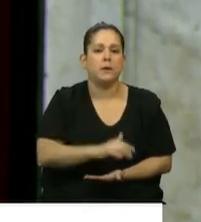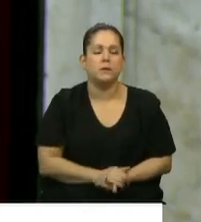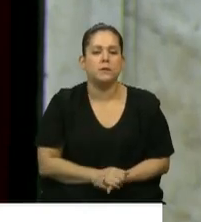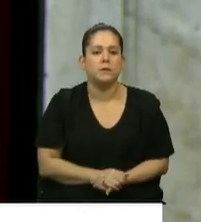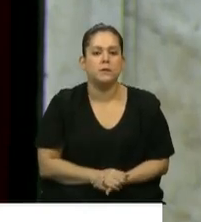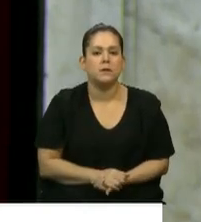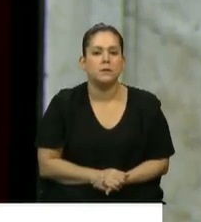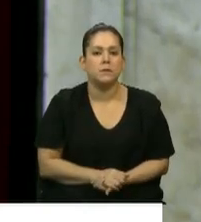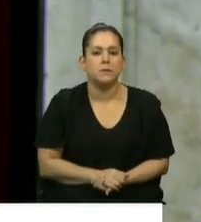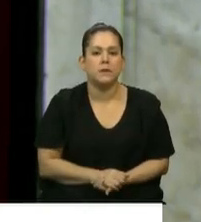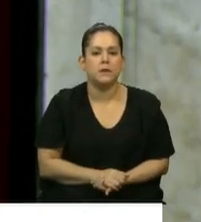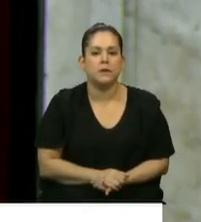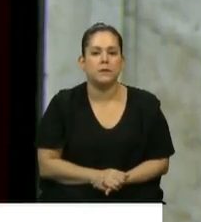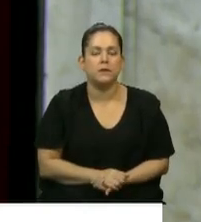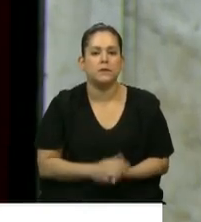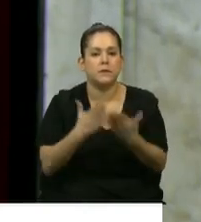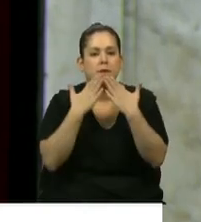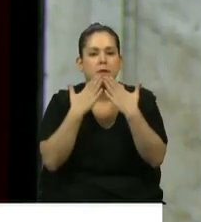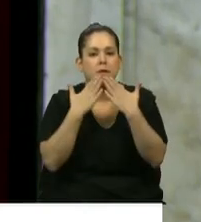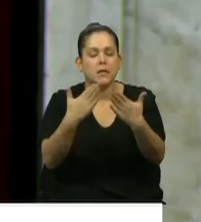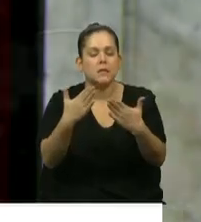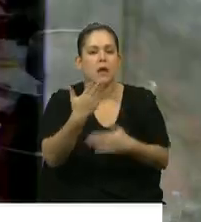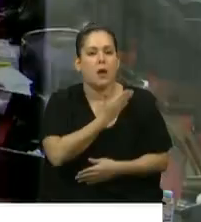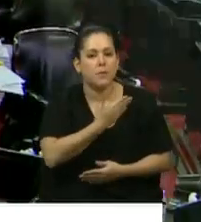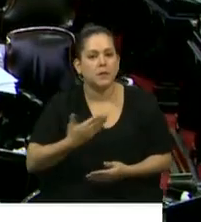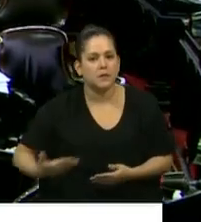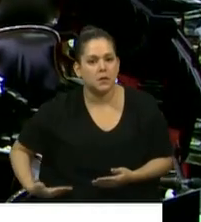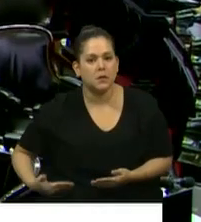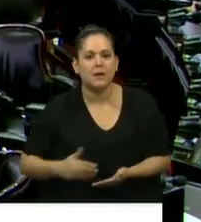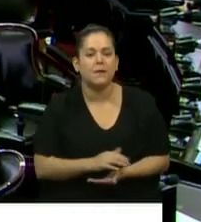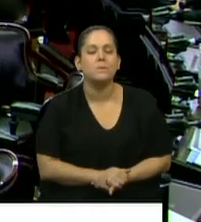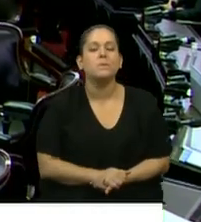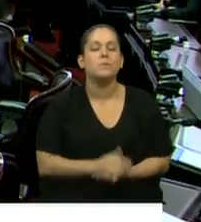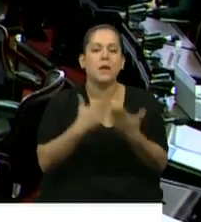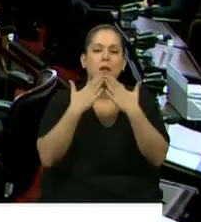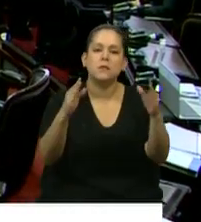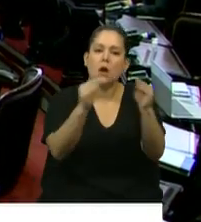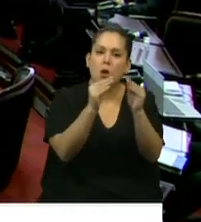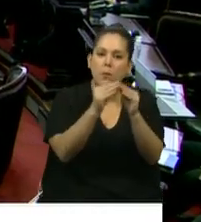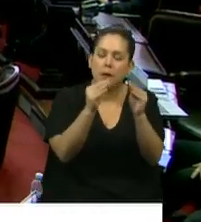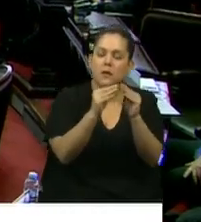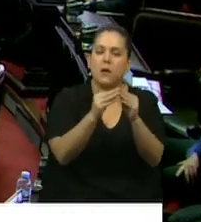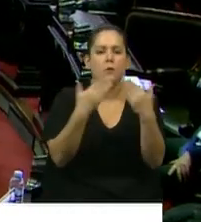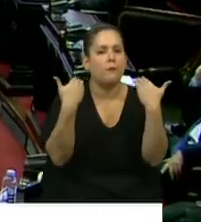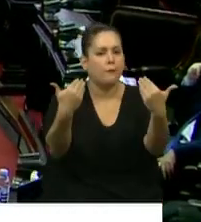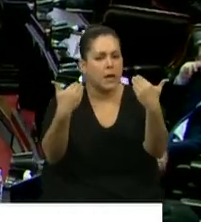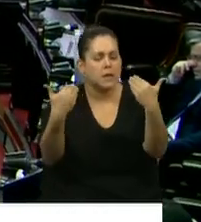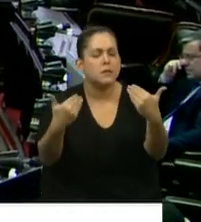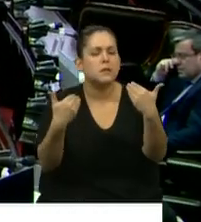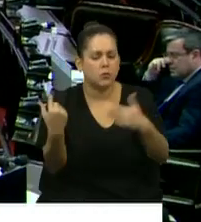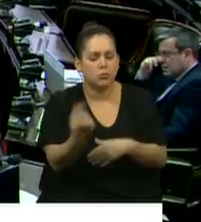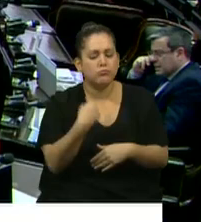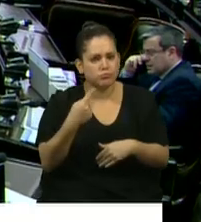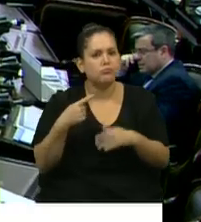Gracias señor presidente, voy a un saludo a todos los compañeros. Celebro que podamos volver a